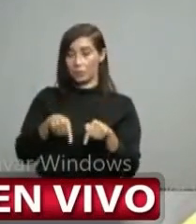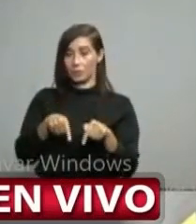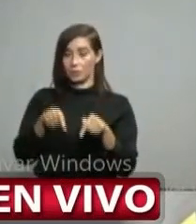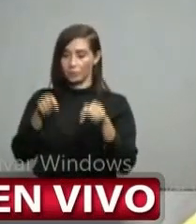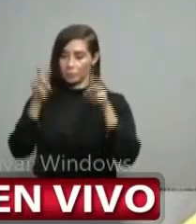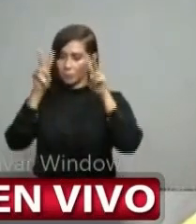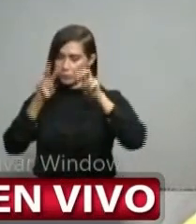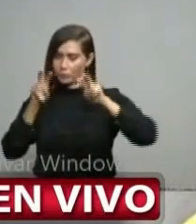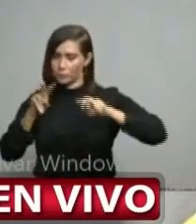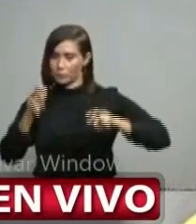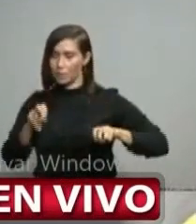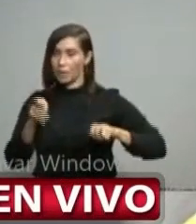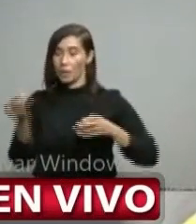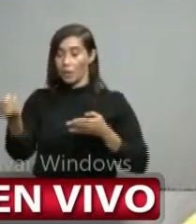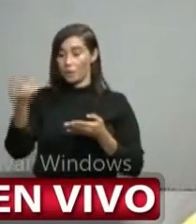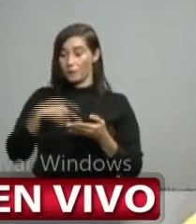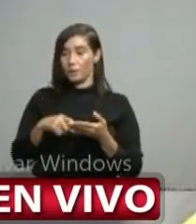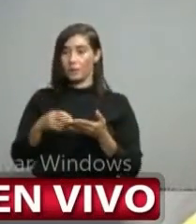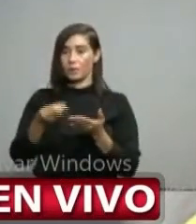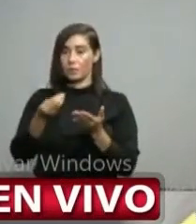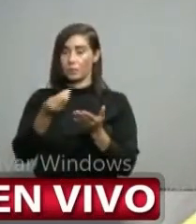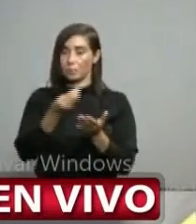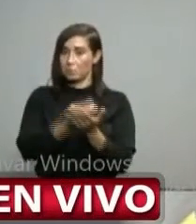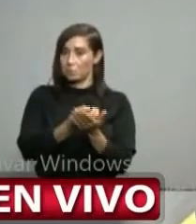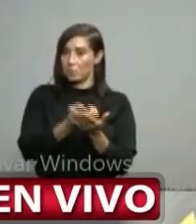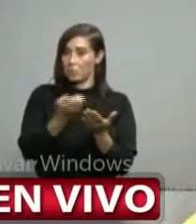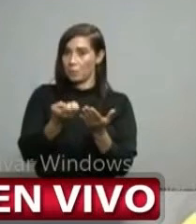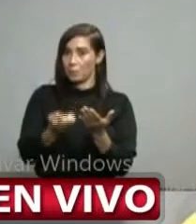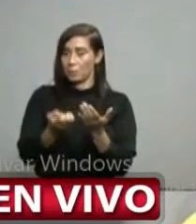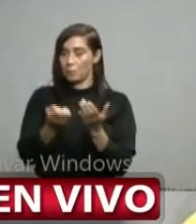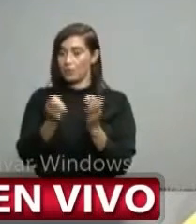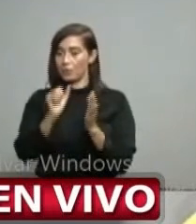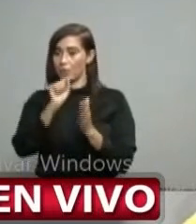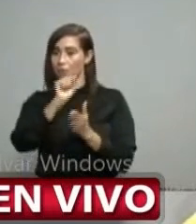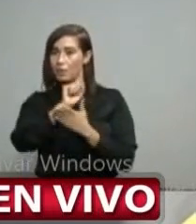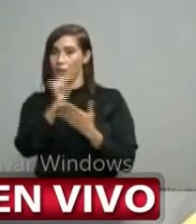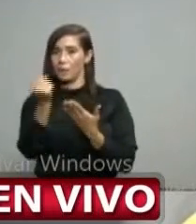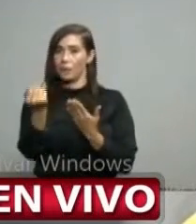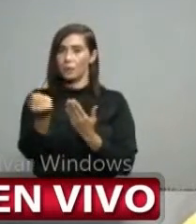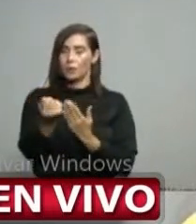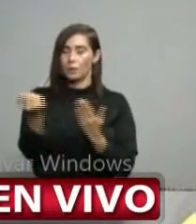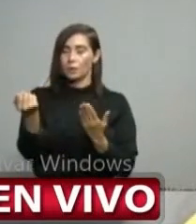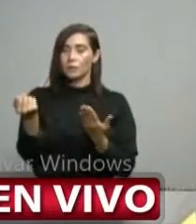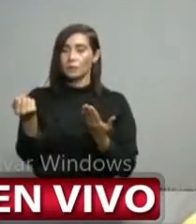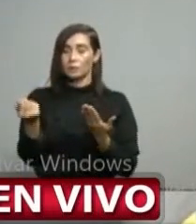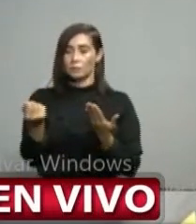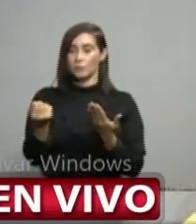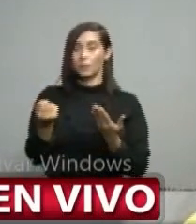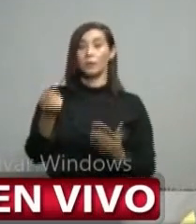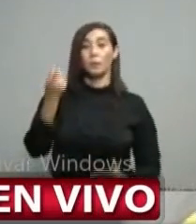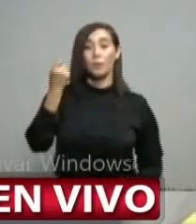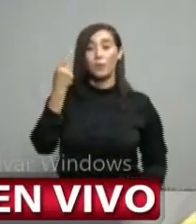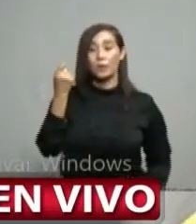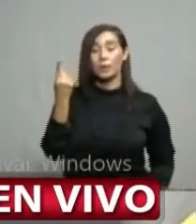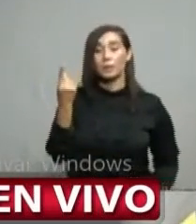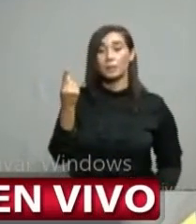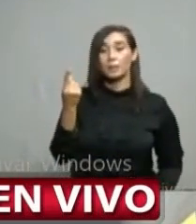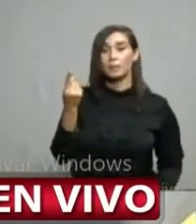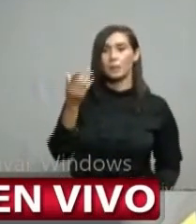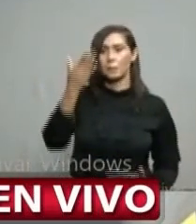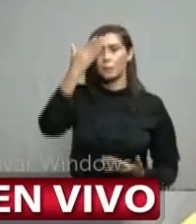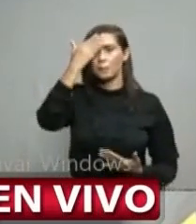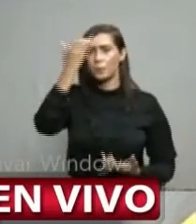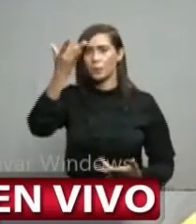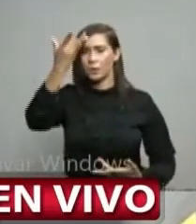social económico que debemos tomar en cuenta para entender el comportamiento de la